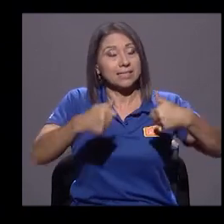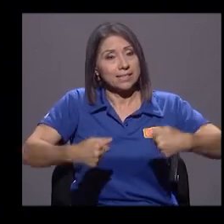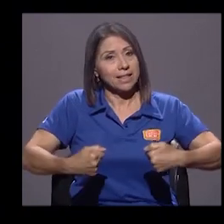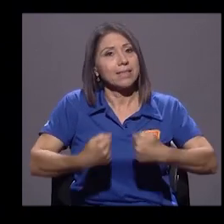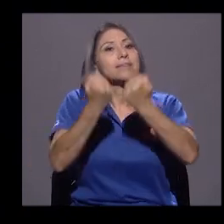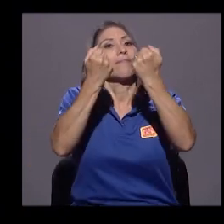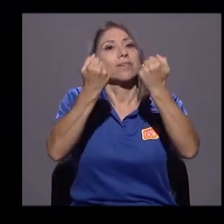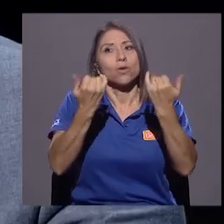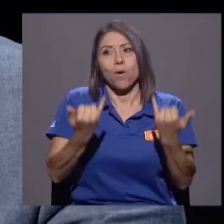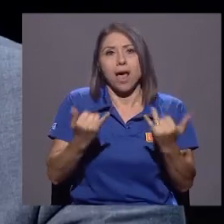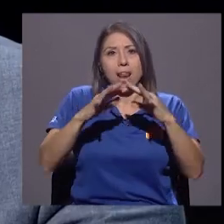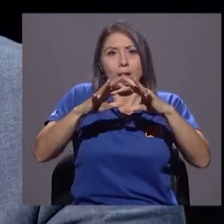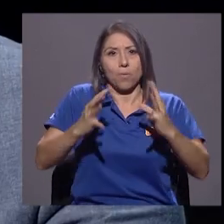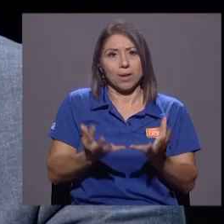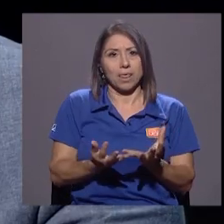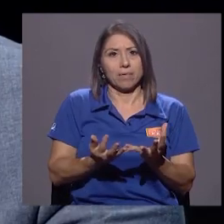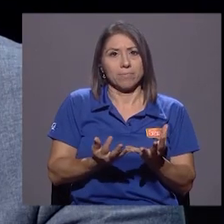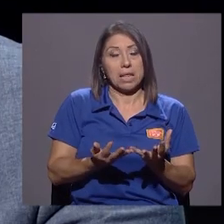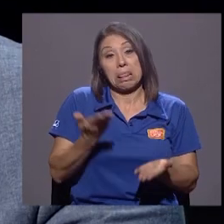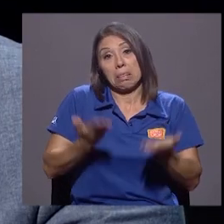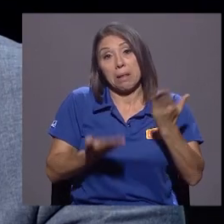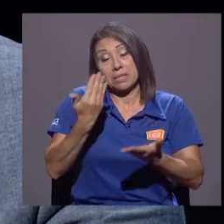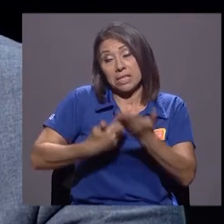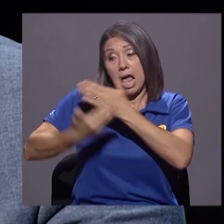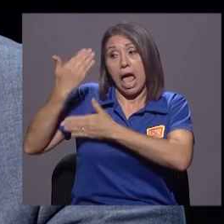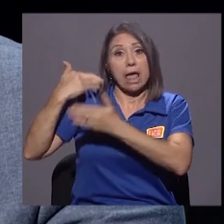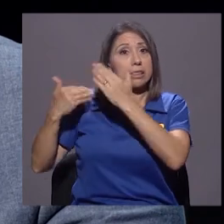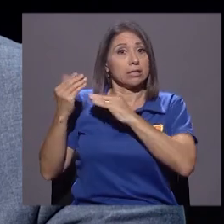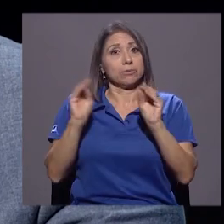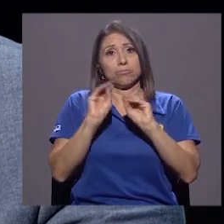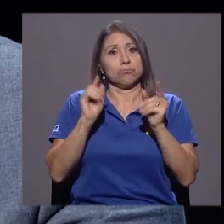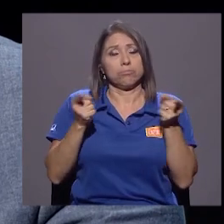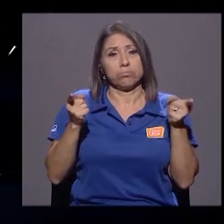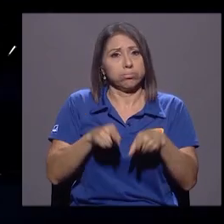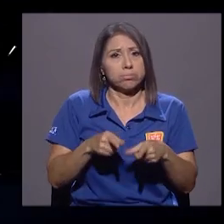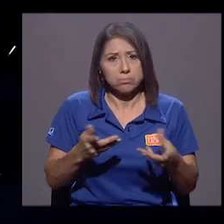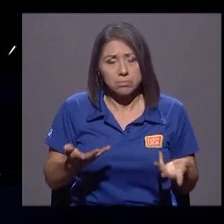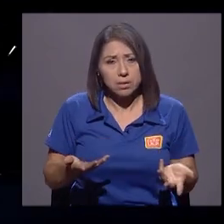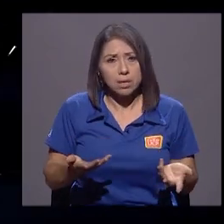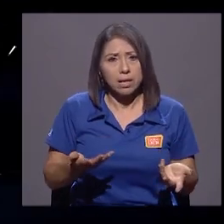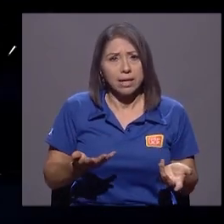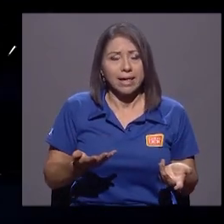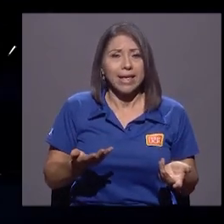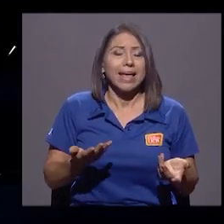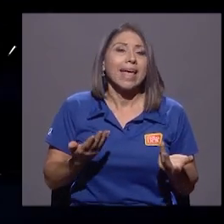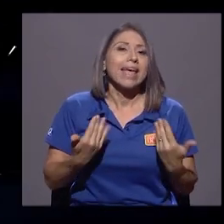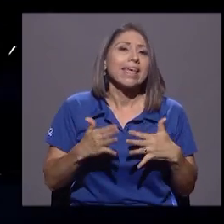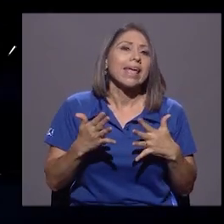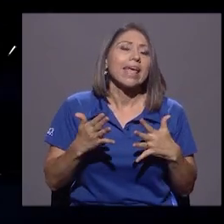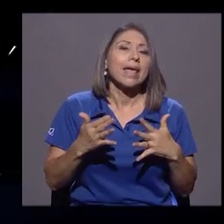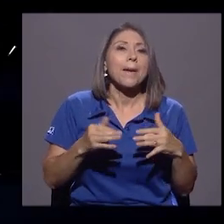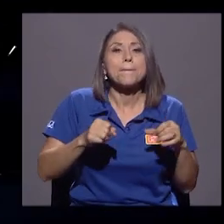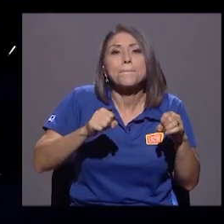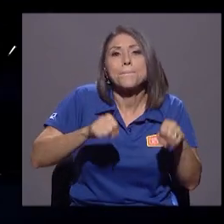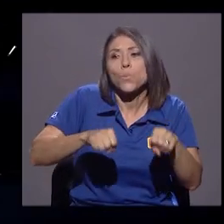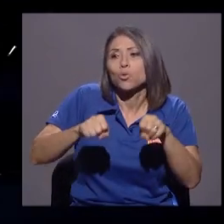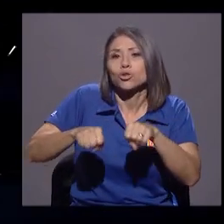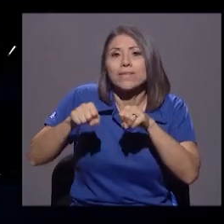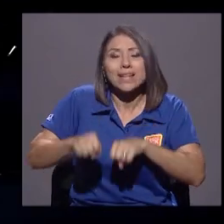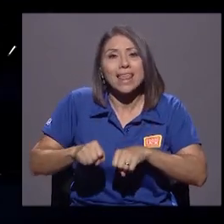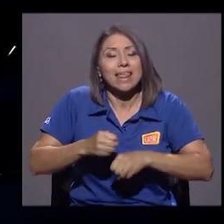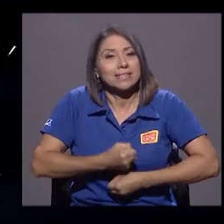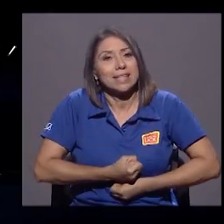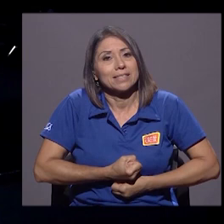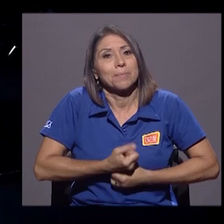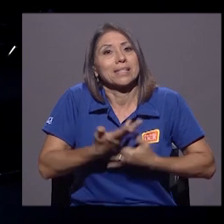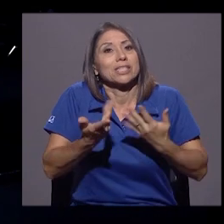enfrentando la humanidad. Tal vez no lo tuvimos en otros momentos de la historia en los que las posibilidades de expresión de